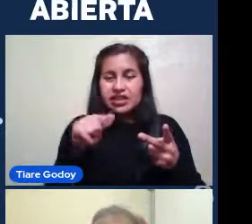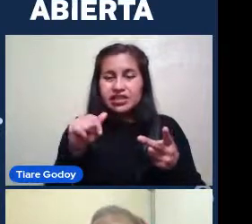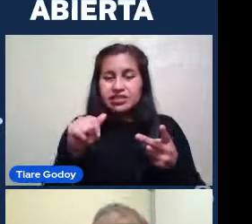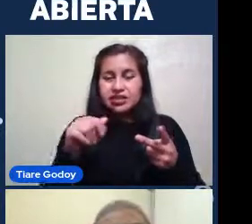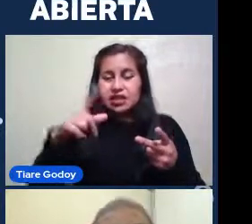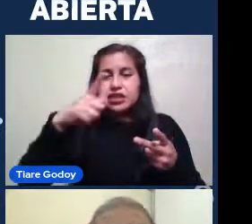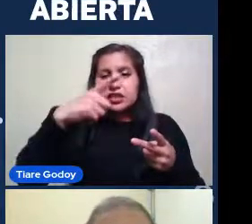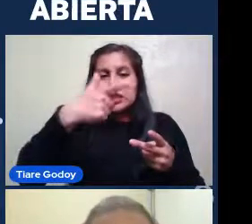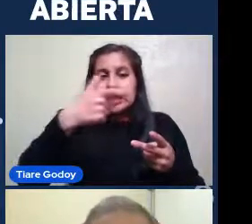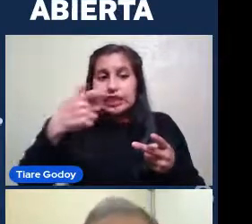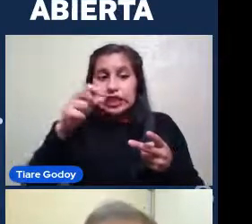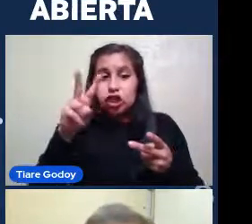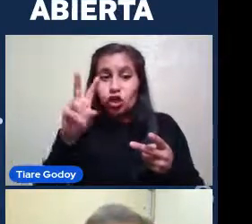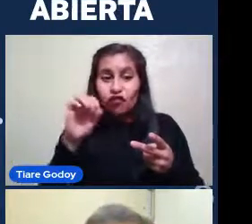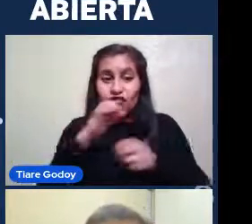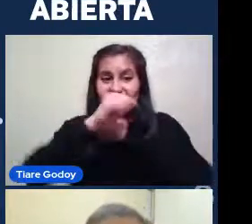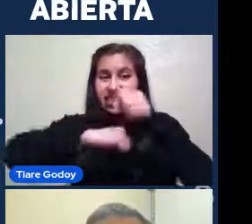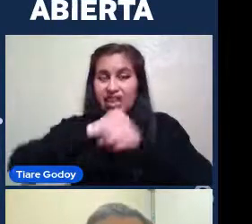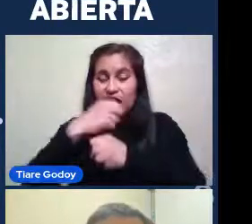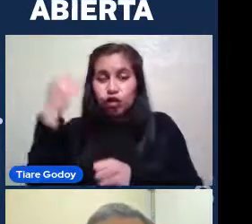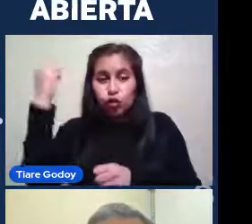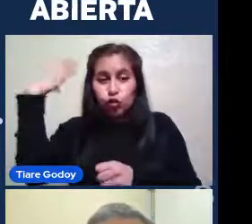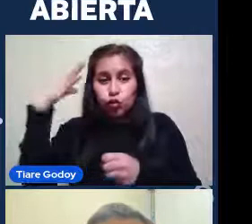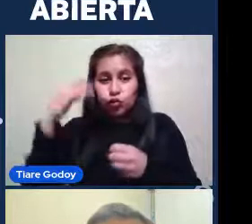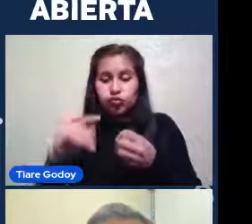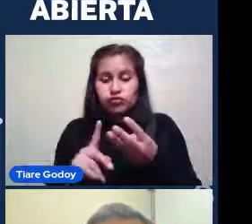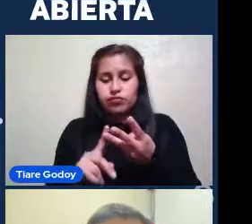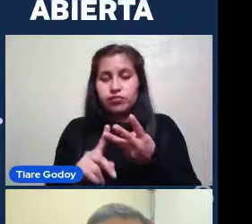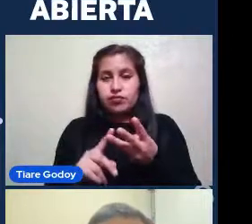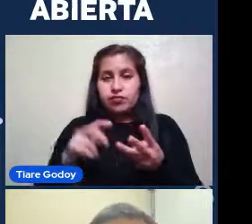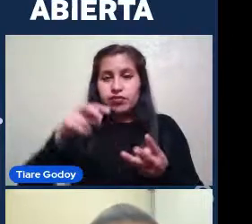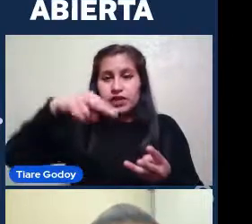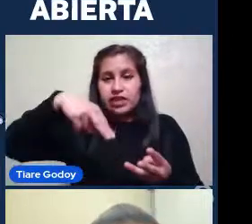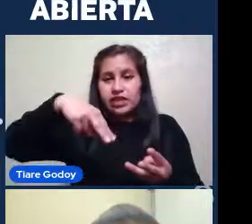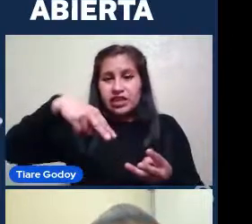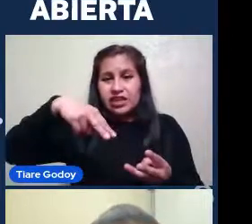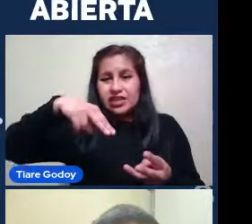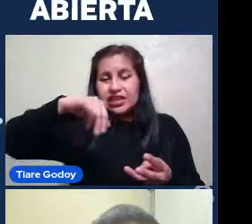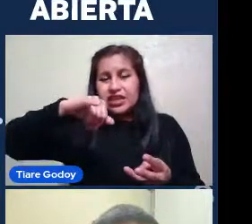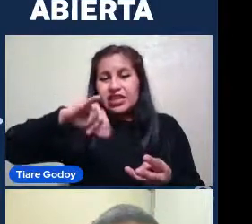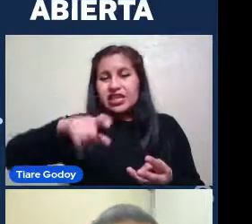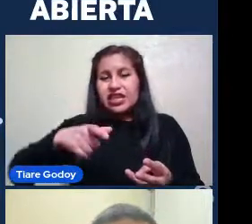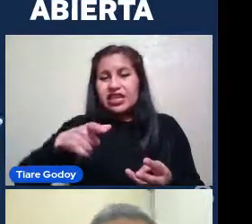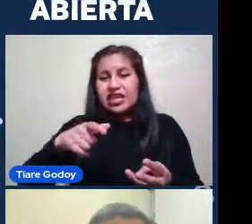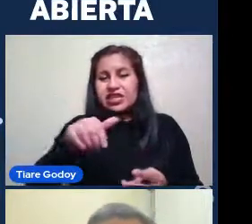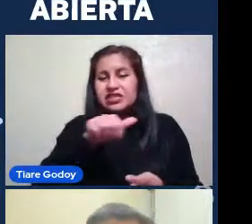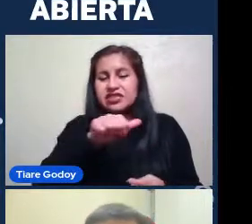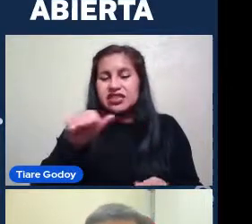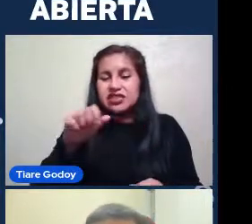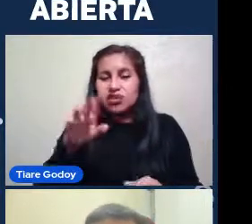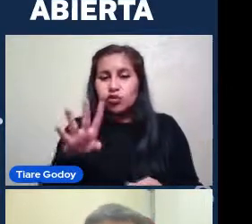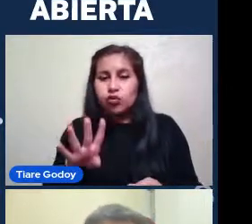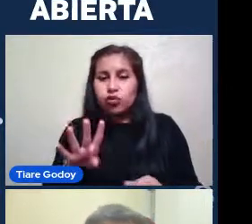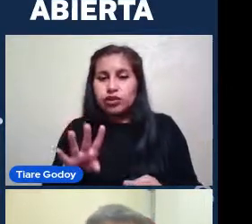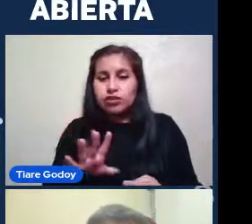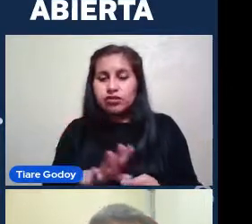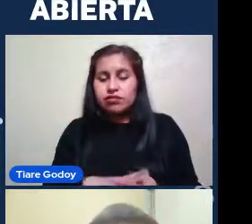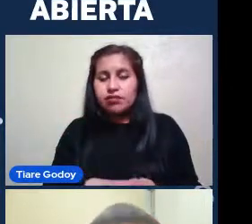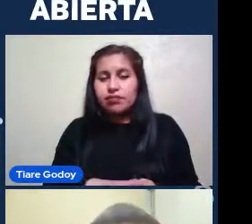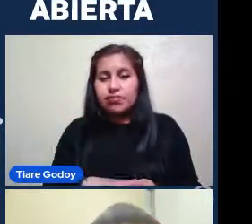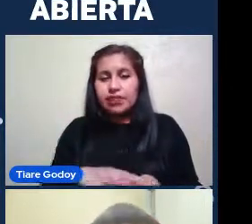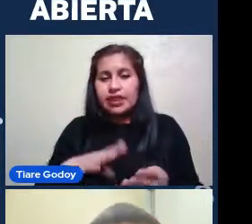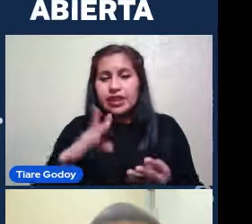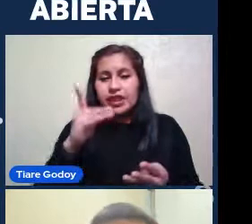en luz Es parte de nuestra galaxia De la Vía Láctea NGC 604 1520 años en luz La galaxia enana De Draco